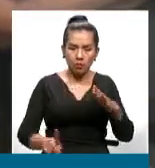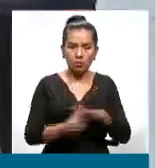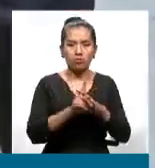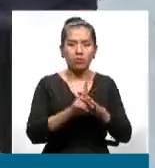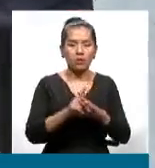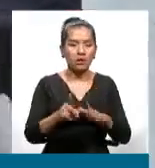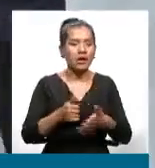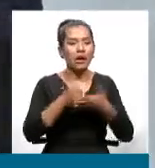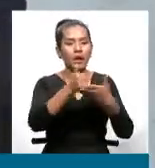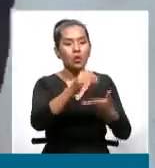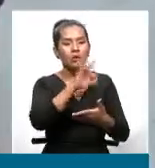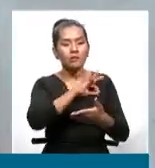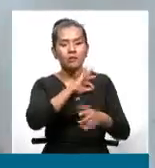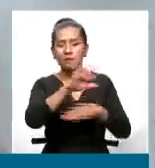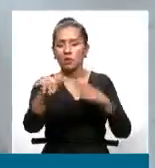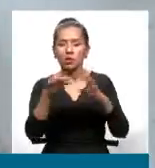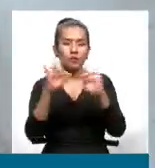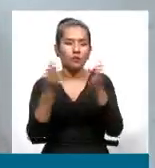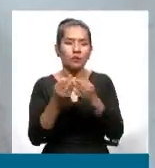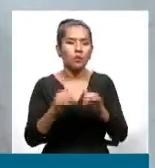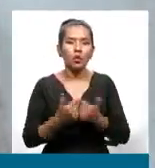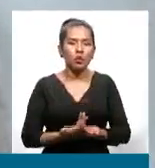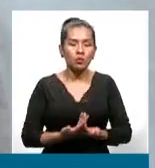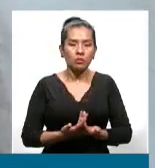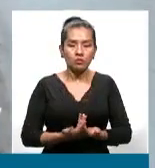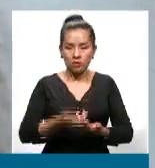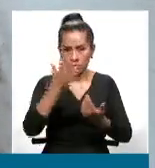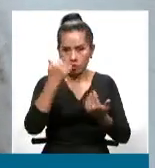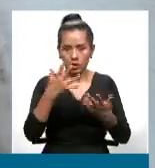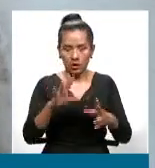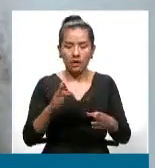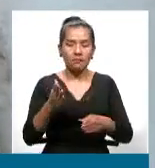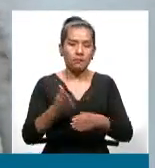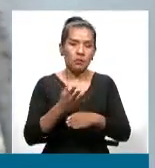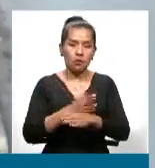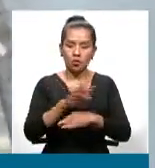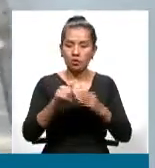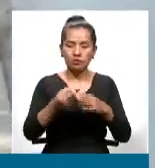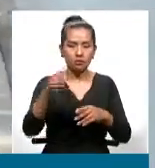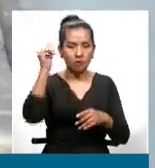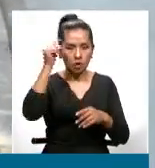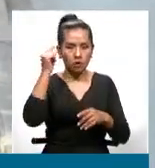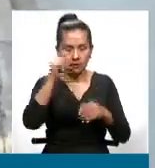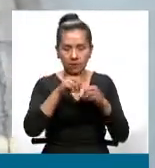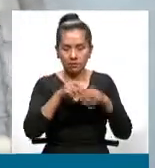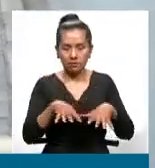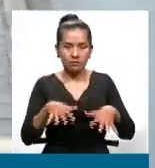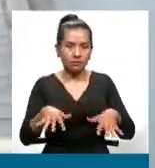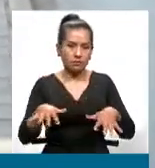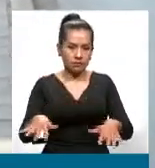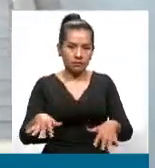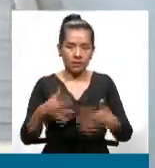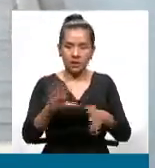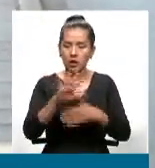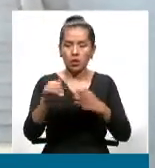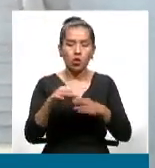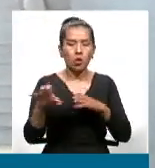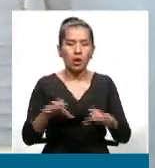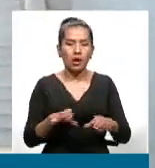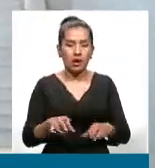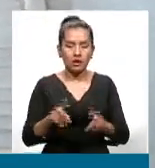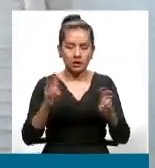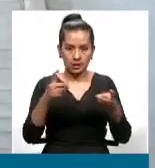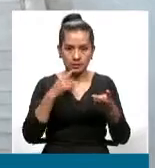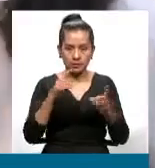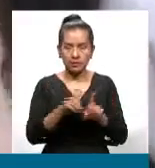las familias? Es justamente por las políticas que van aplicando los gobiernos, en realidad, en este caso, el órgano ejecutivo como